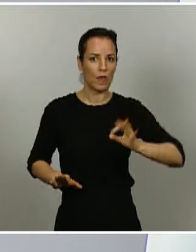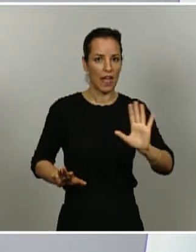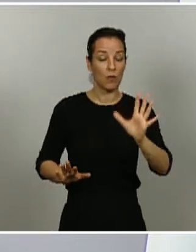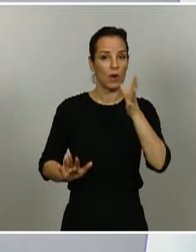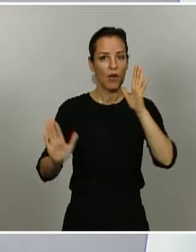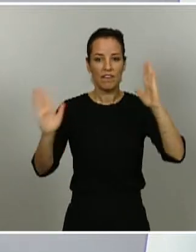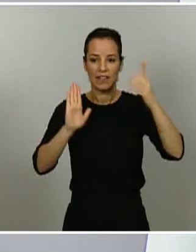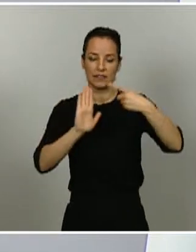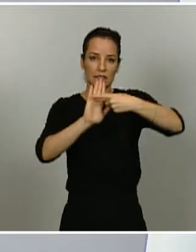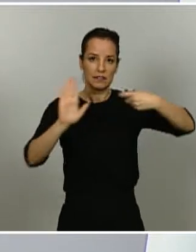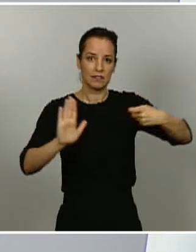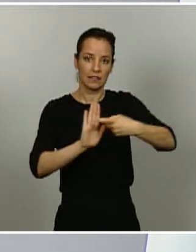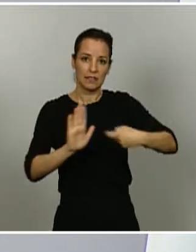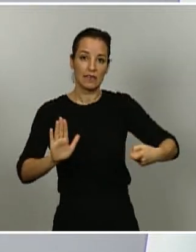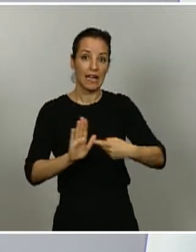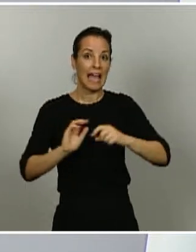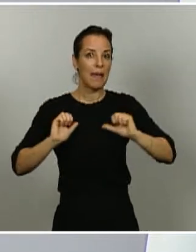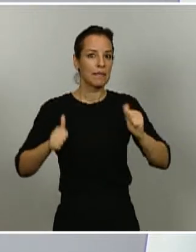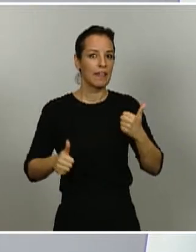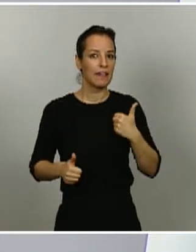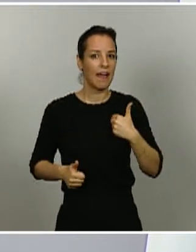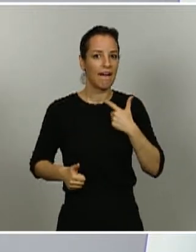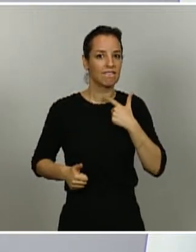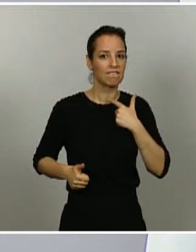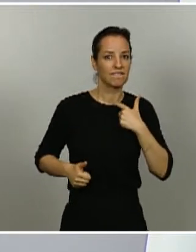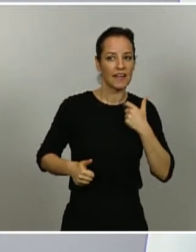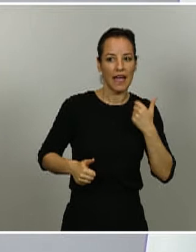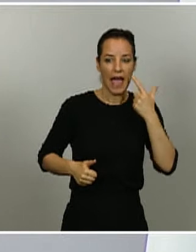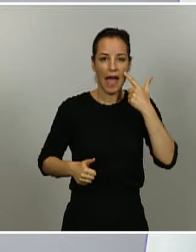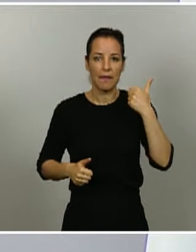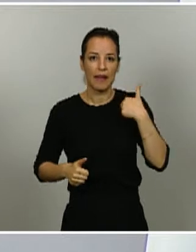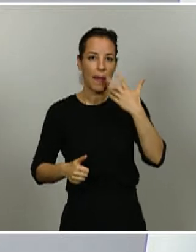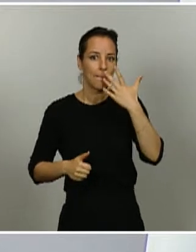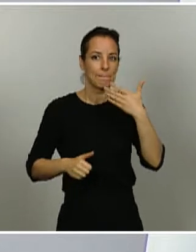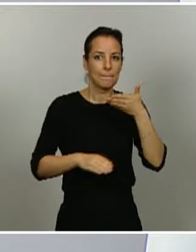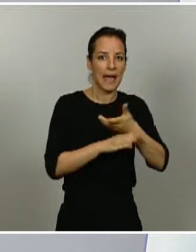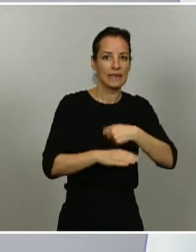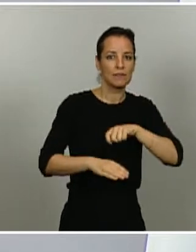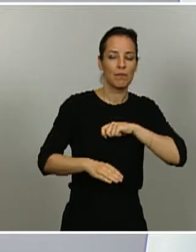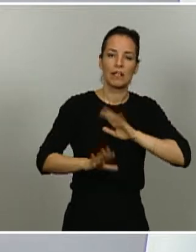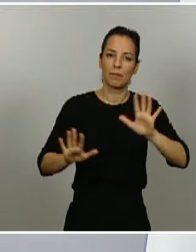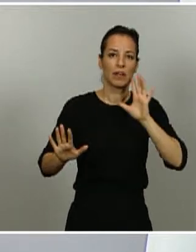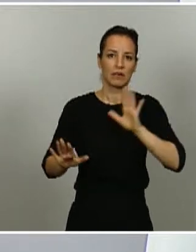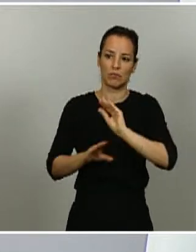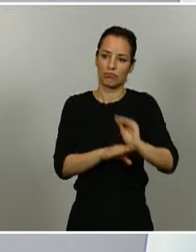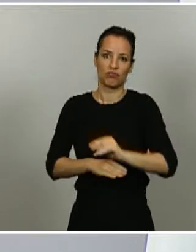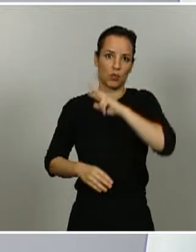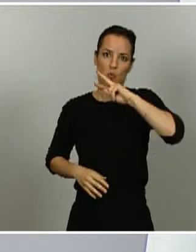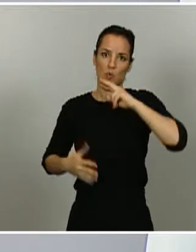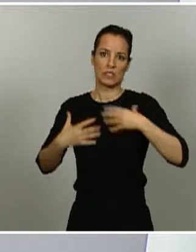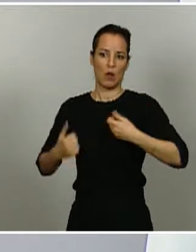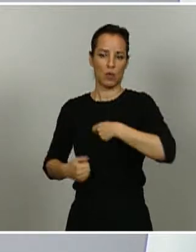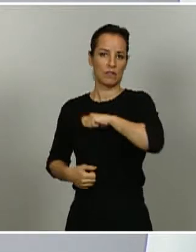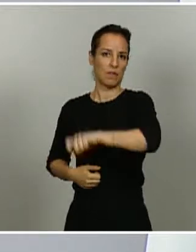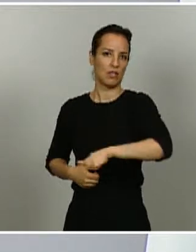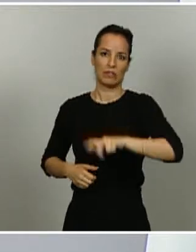empieza a ser atractivo venir a nuestro país y queremos preservar al máximo la salud de los españoles y en ese sentido nos ha parecido